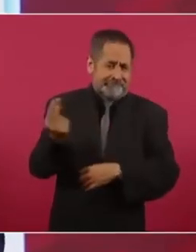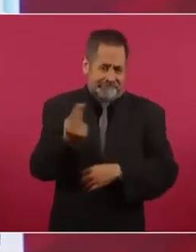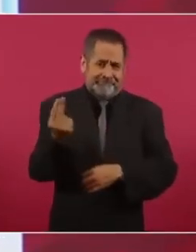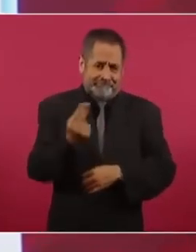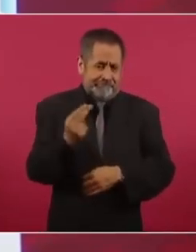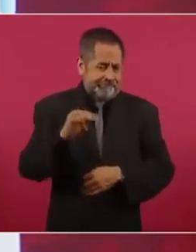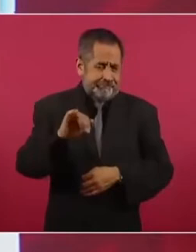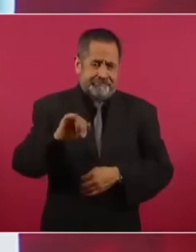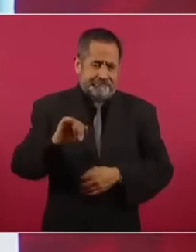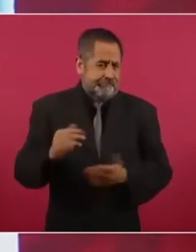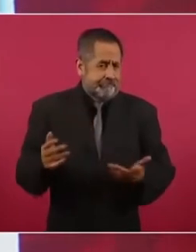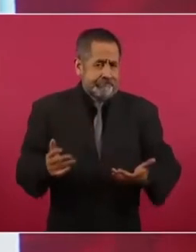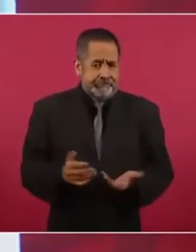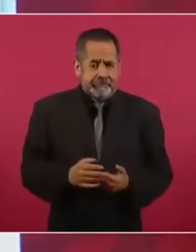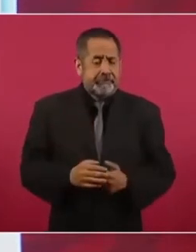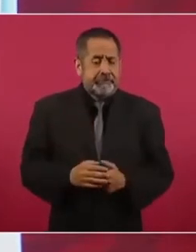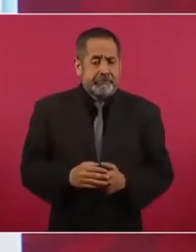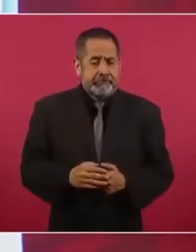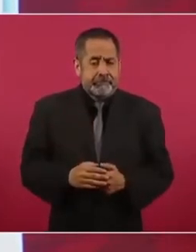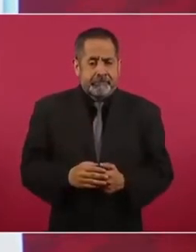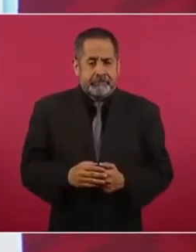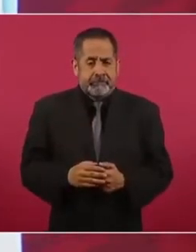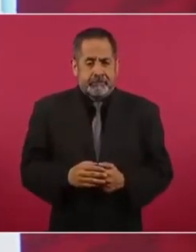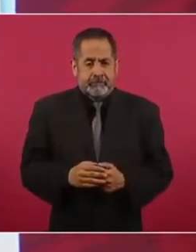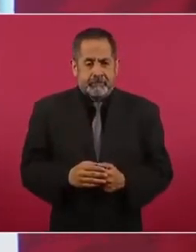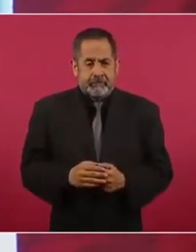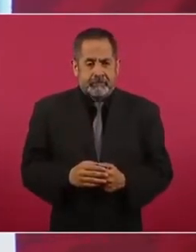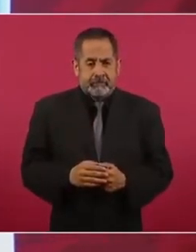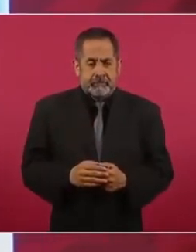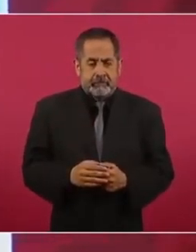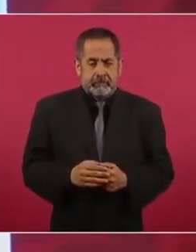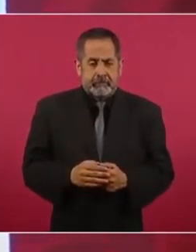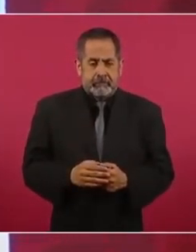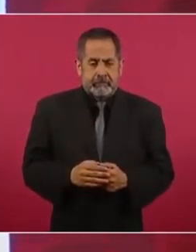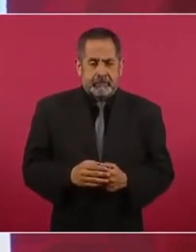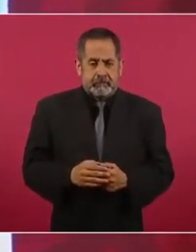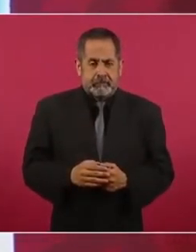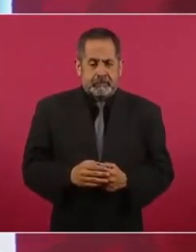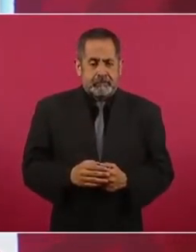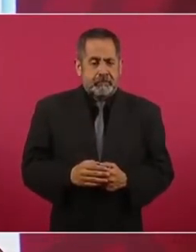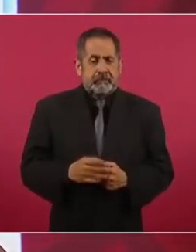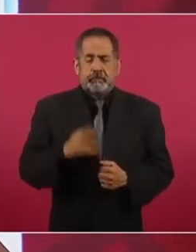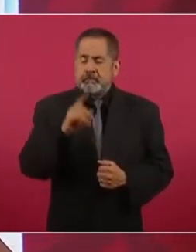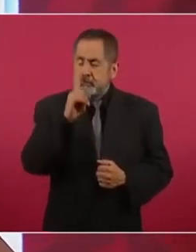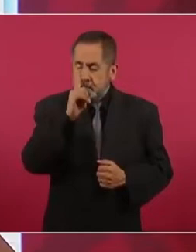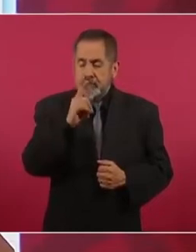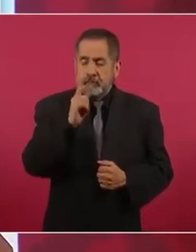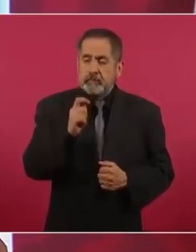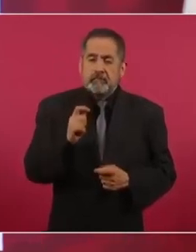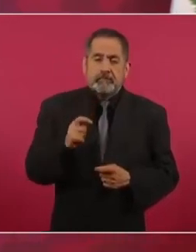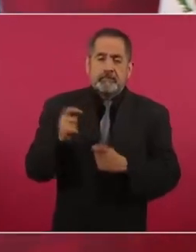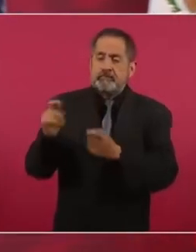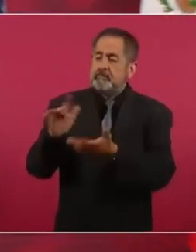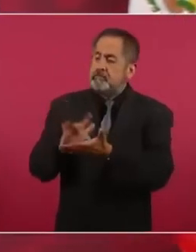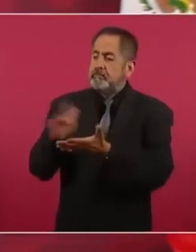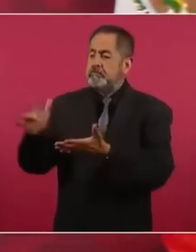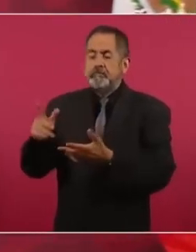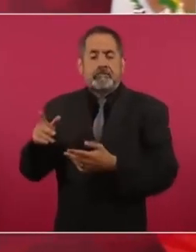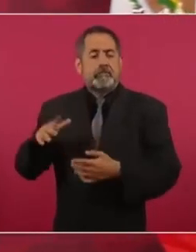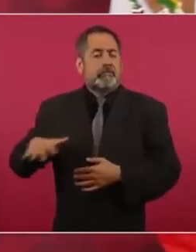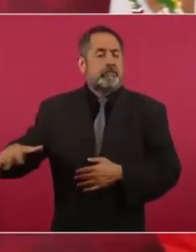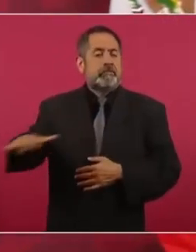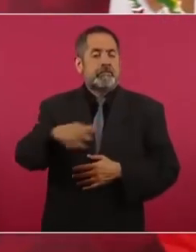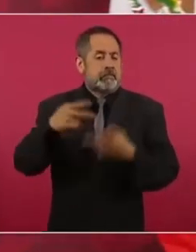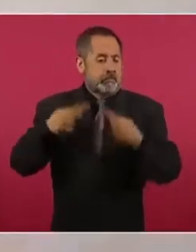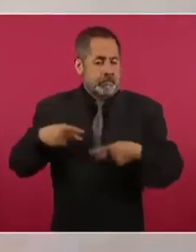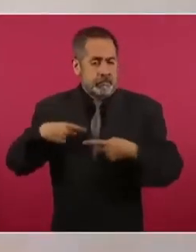le agradecemos al pueblo de Cuba, al pueblo de de